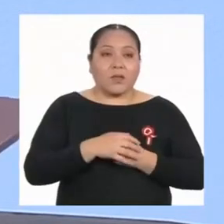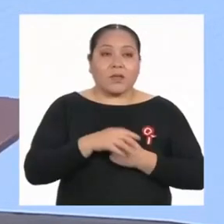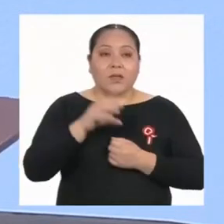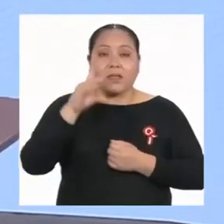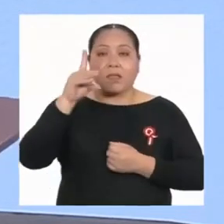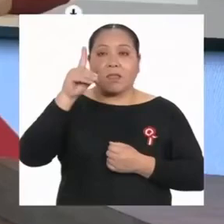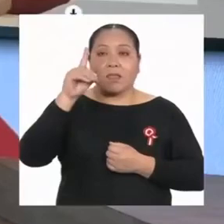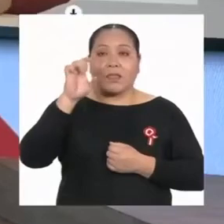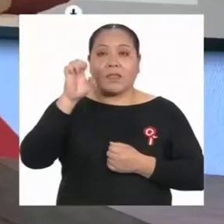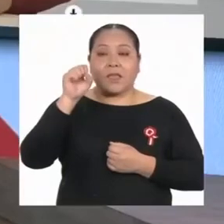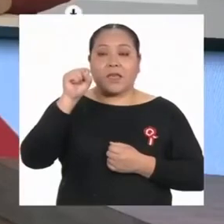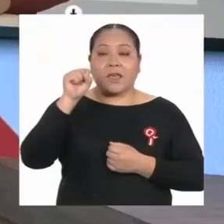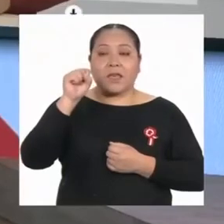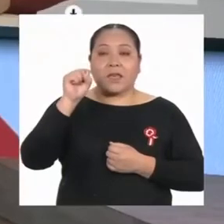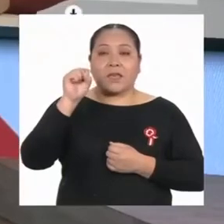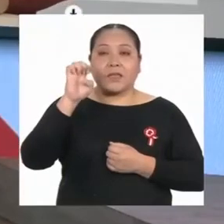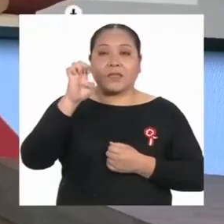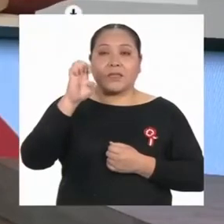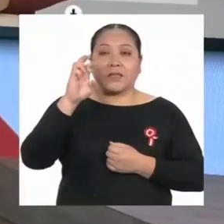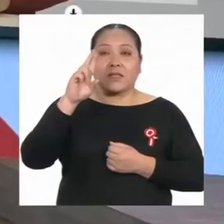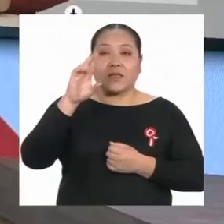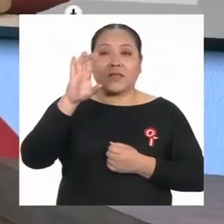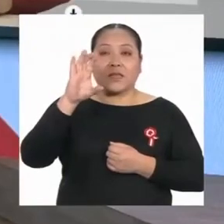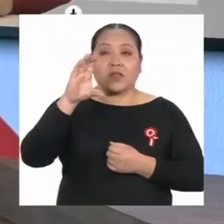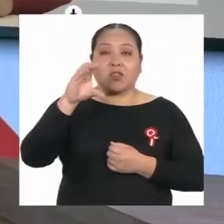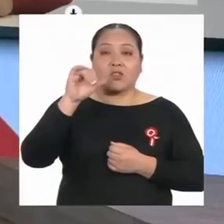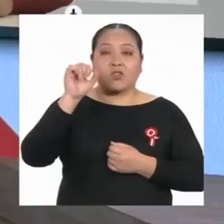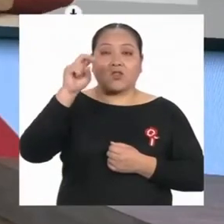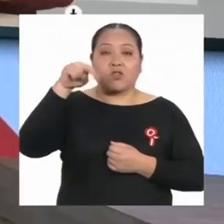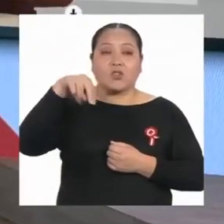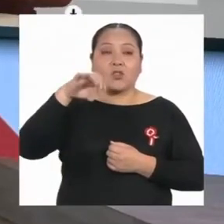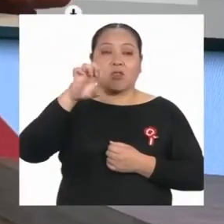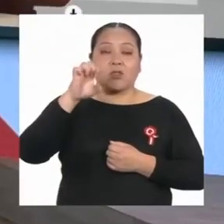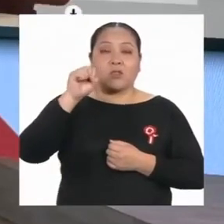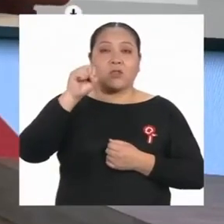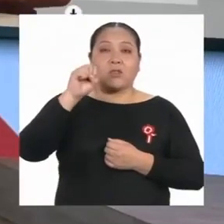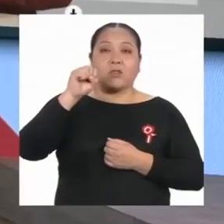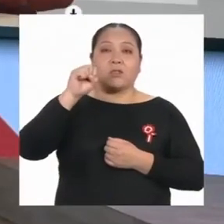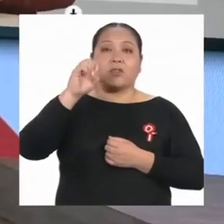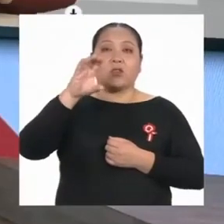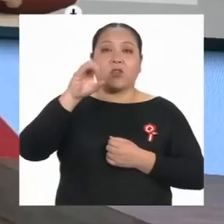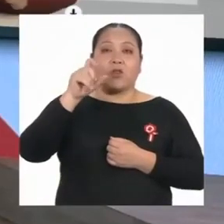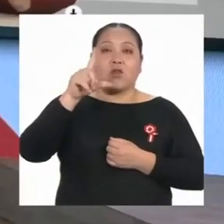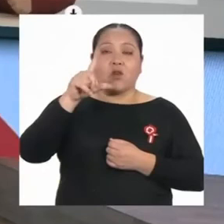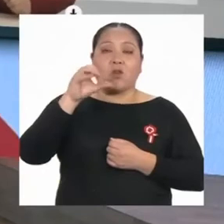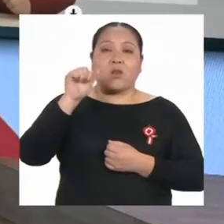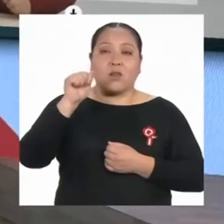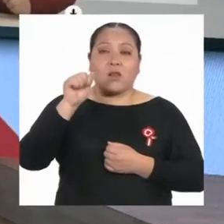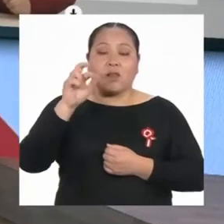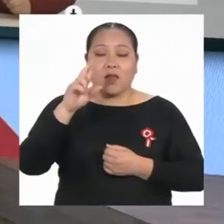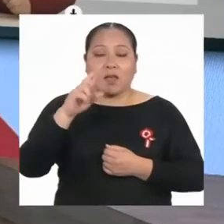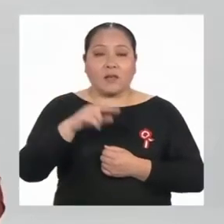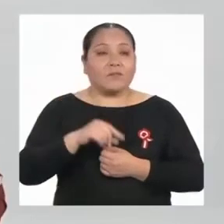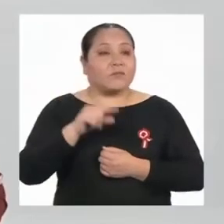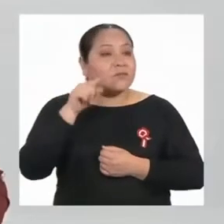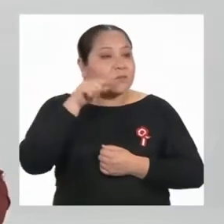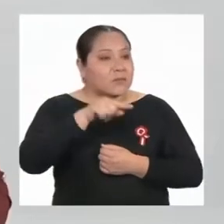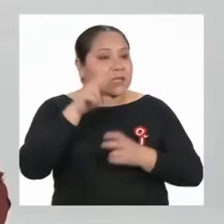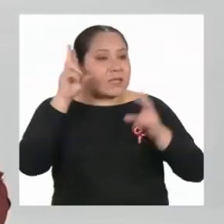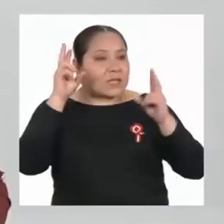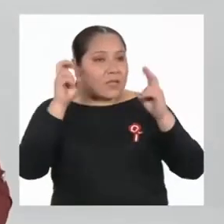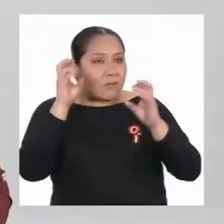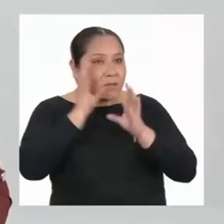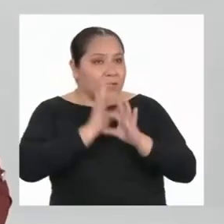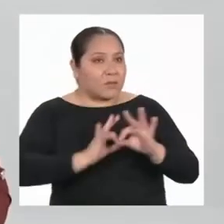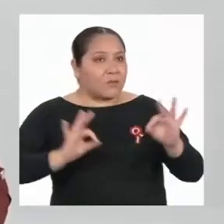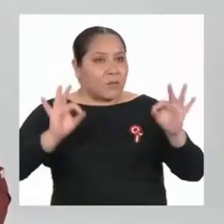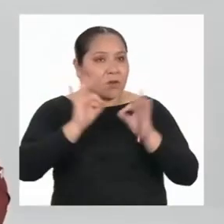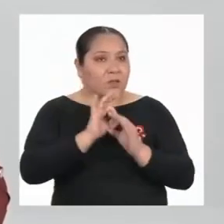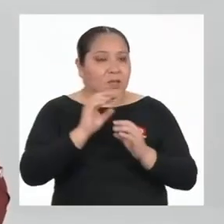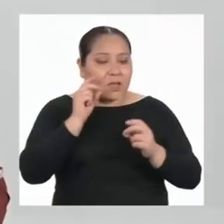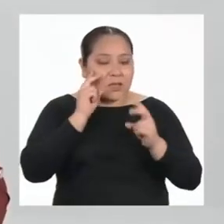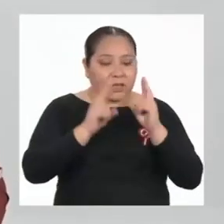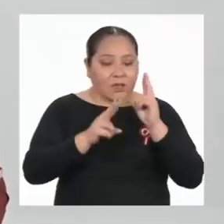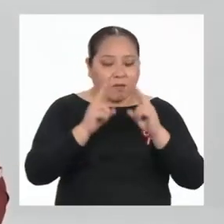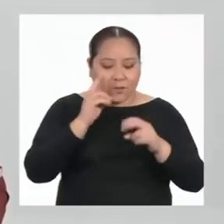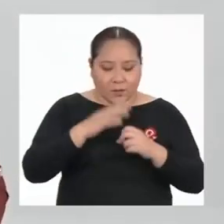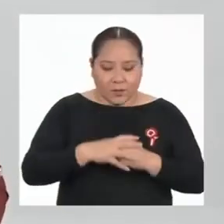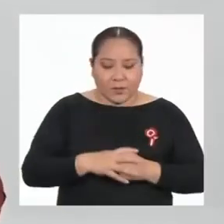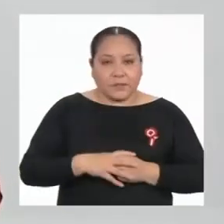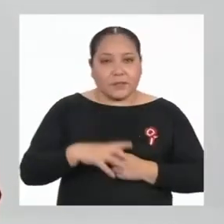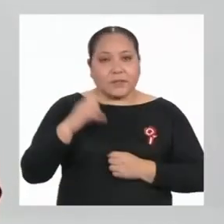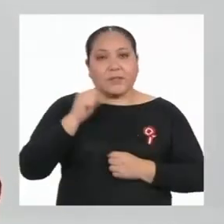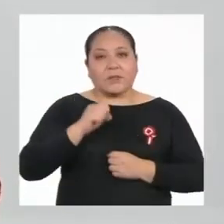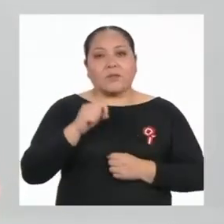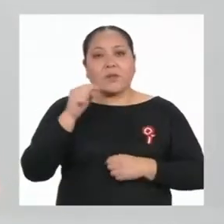Escolar. ¡Sí, claro! Un tema muy importante de discutir. Sobre todo porque estamos